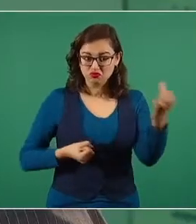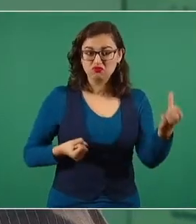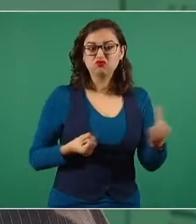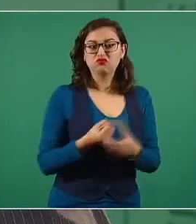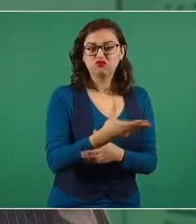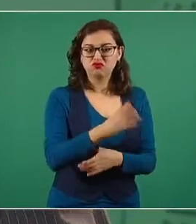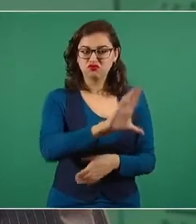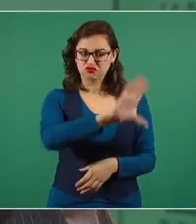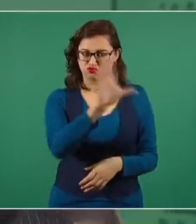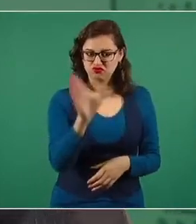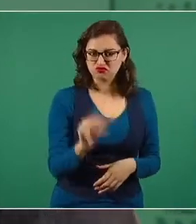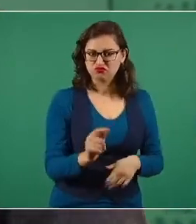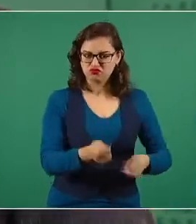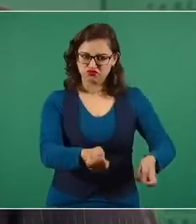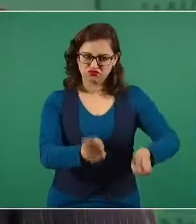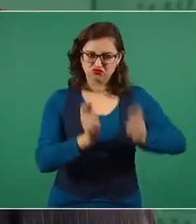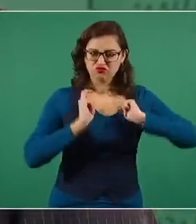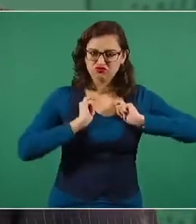O sea,